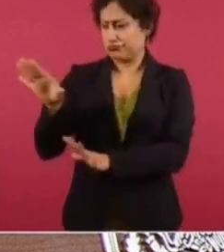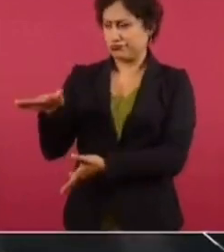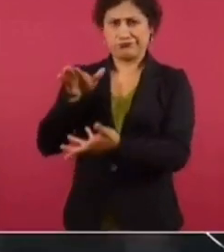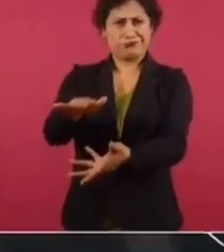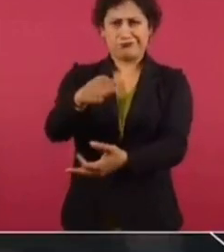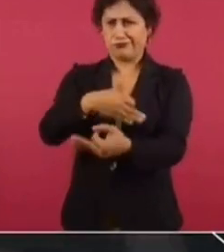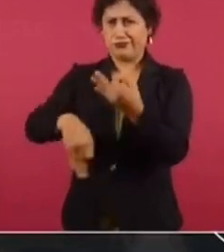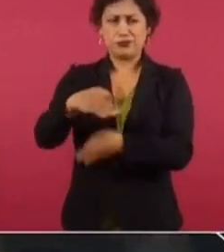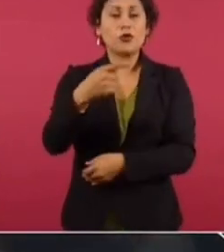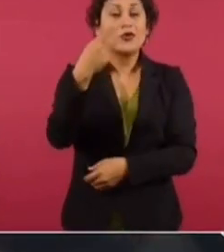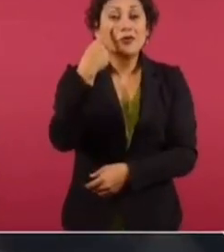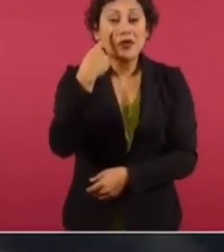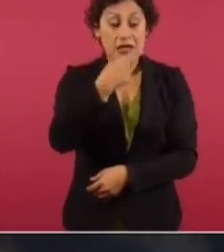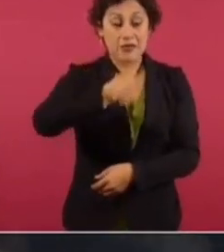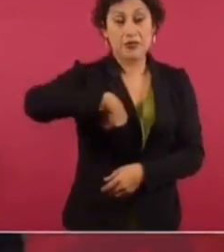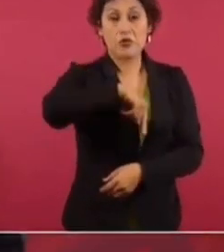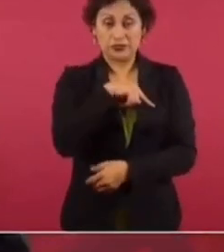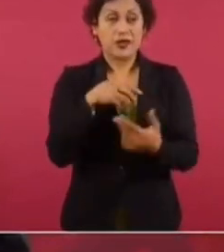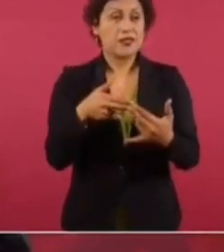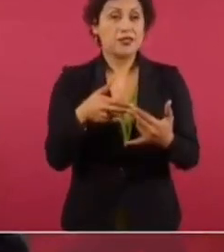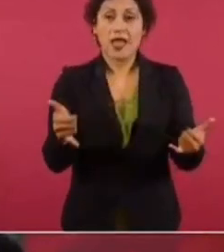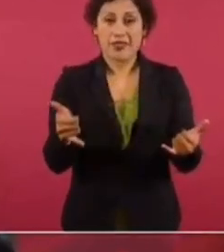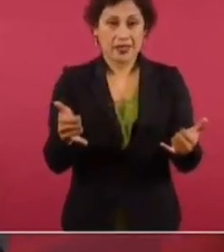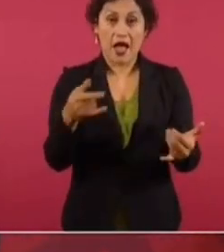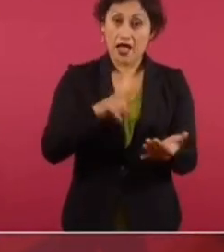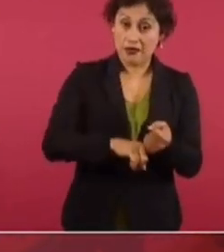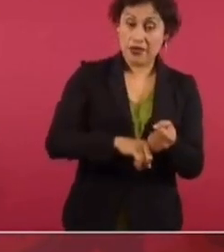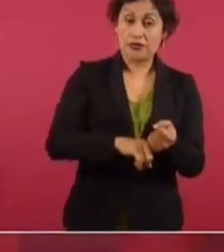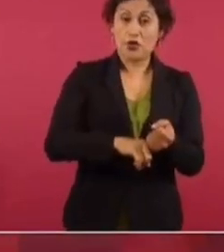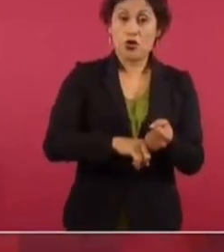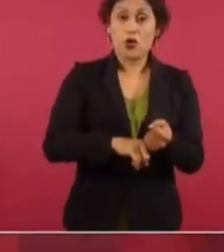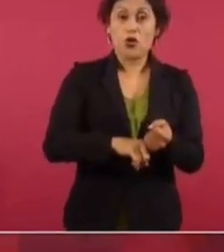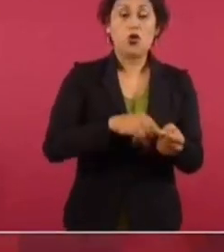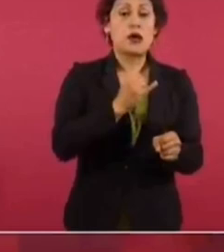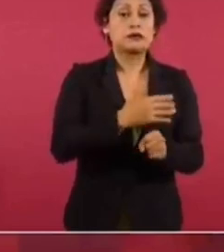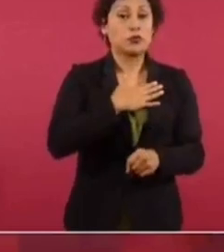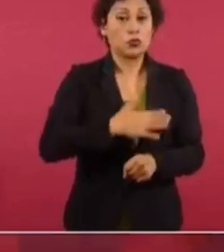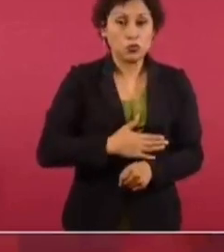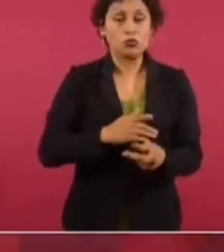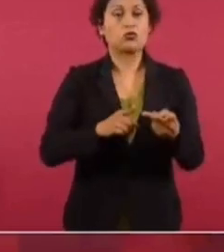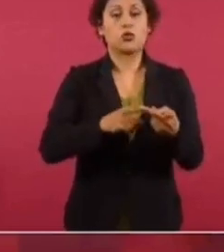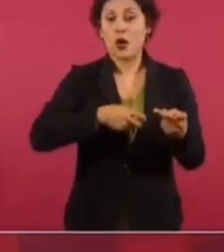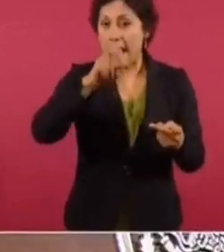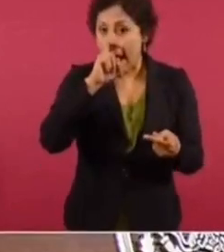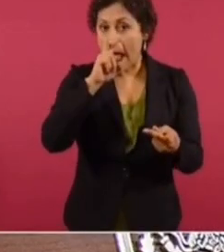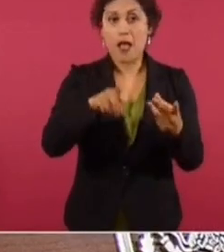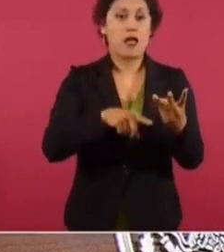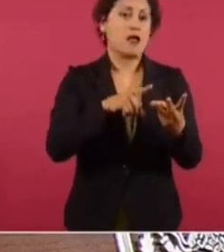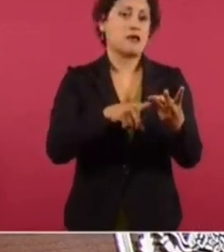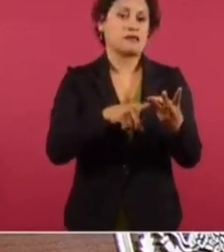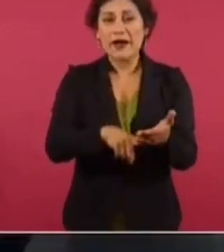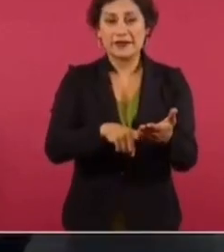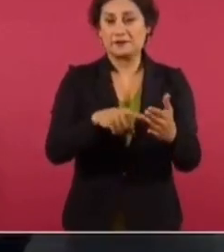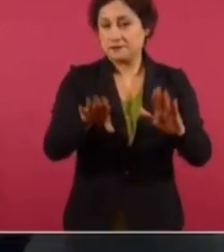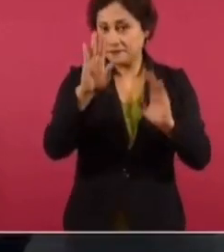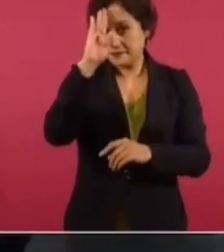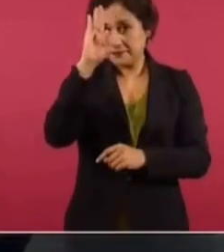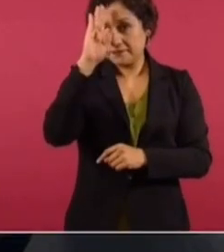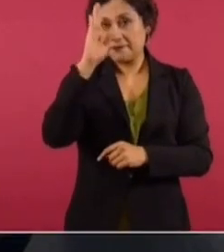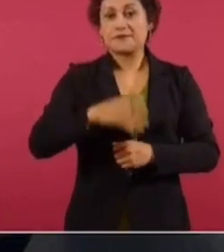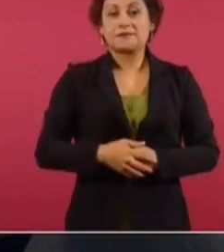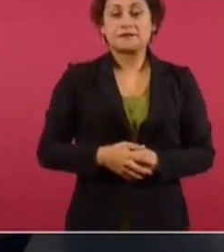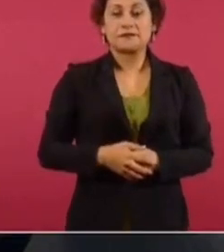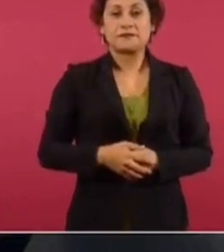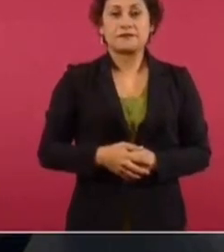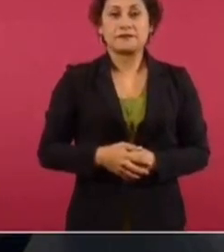Nosotros no hacemos nada injusto, no somos autoritarios. Imagínense la fiesta